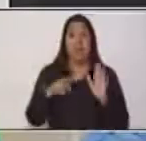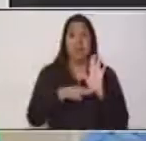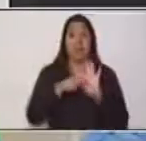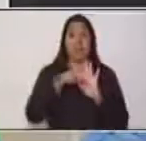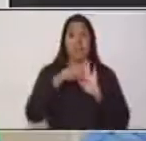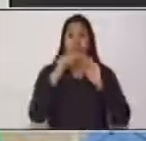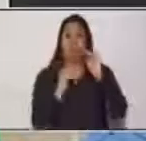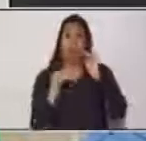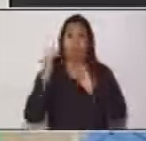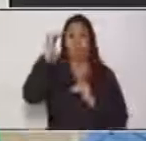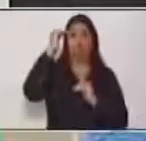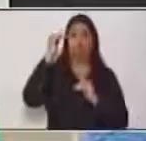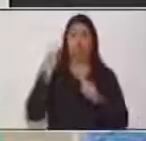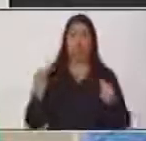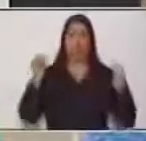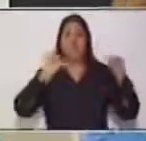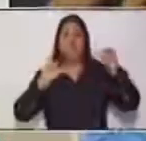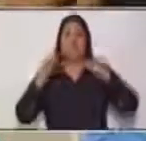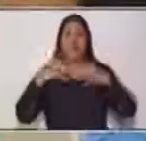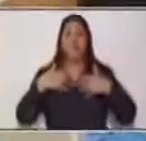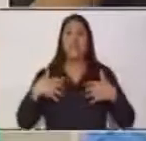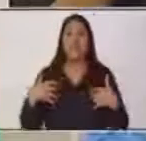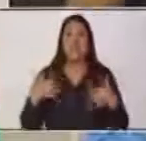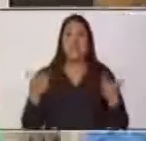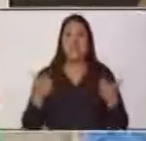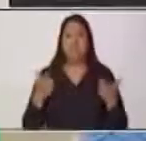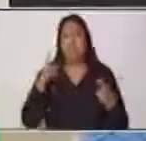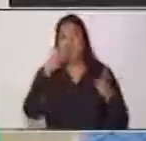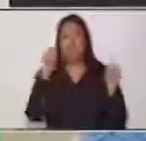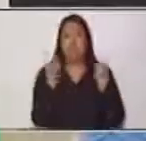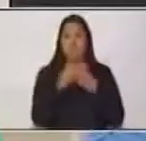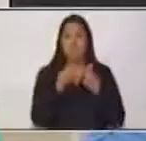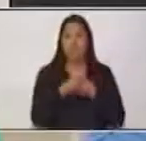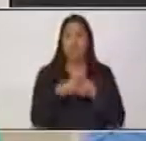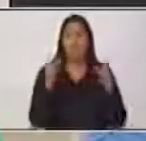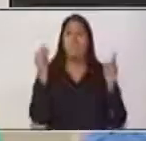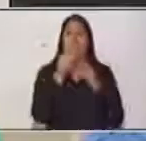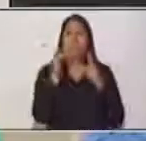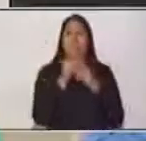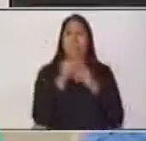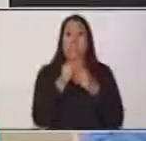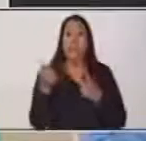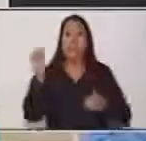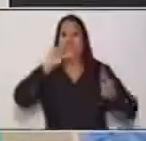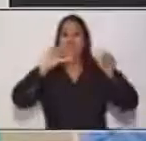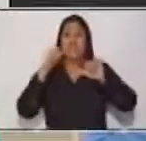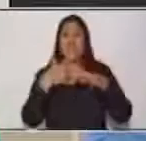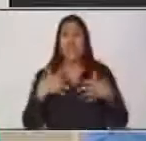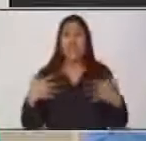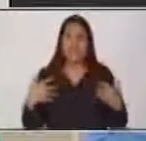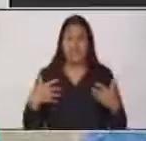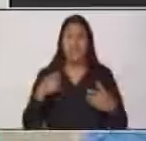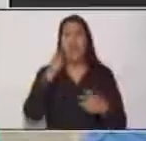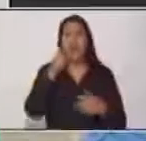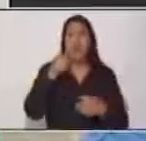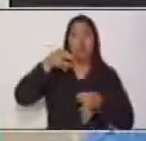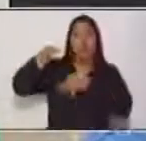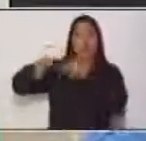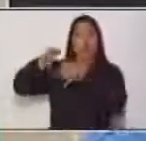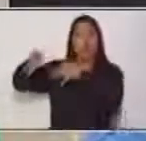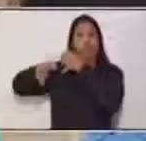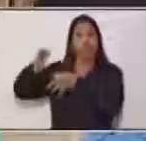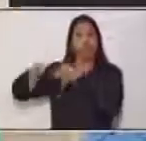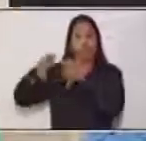utilizar un lenguaje científico, porque usted va a explicar, a través de la teoría básica y